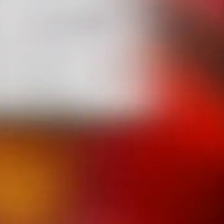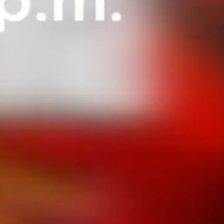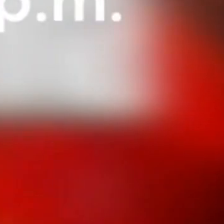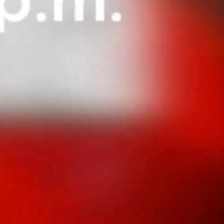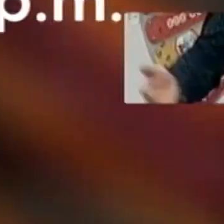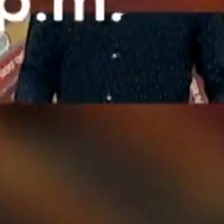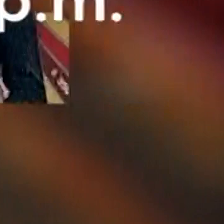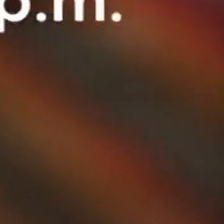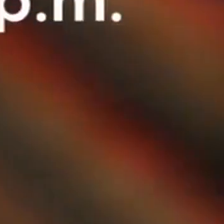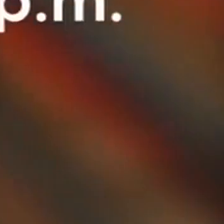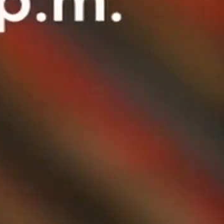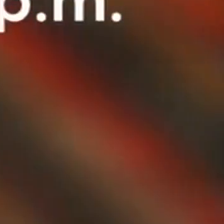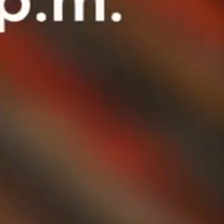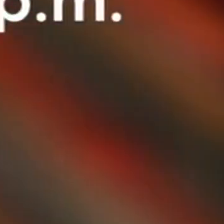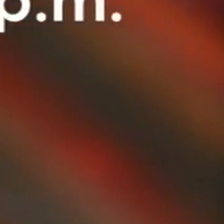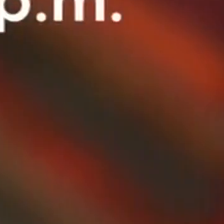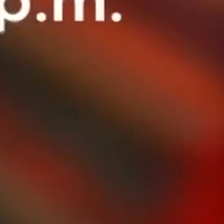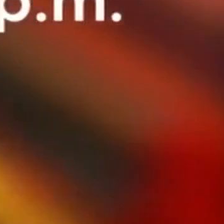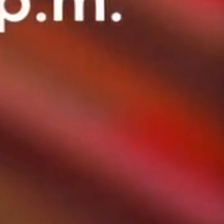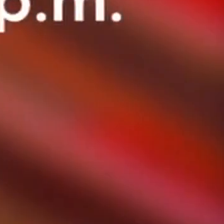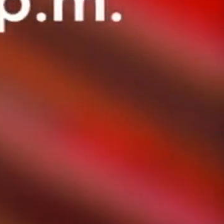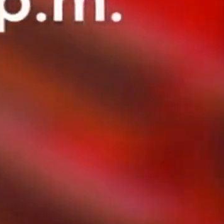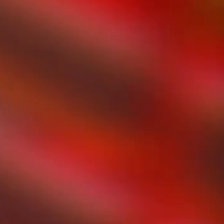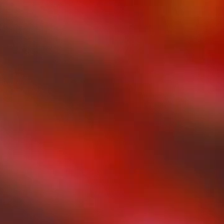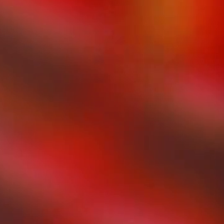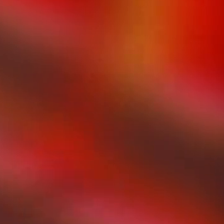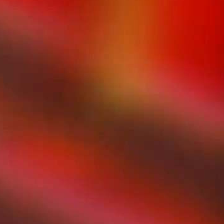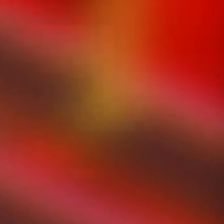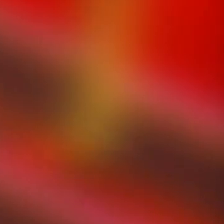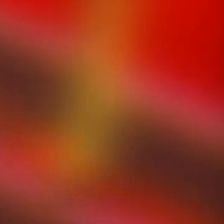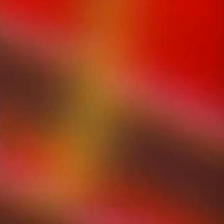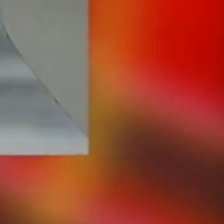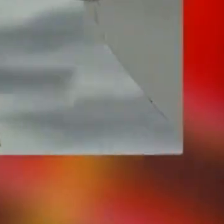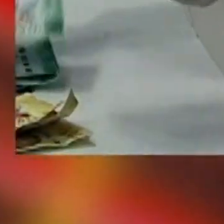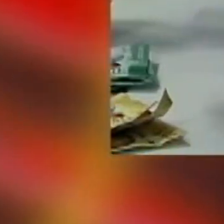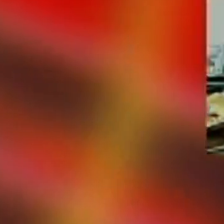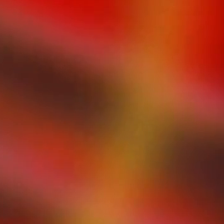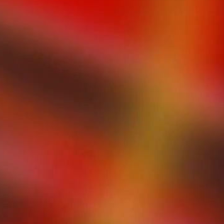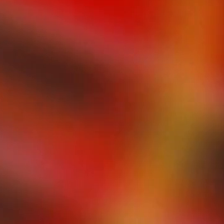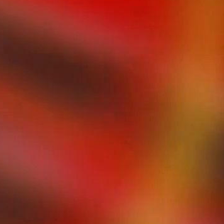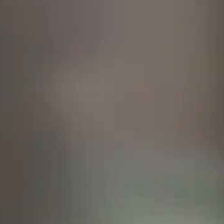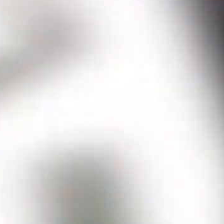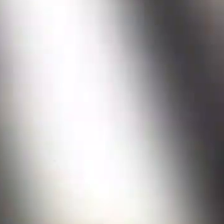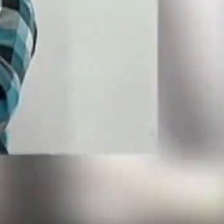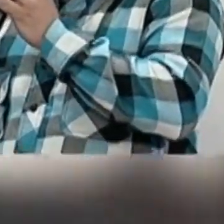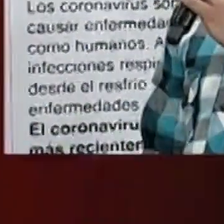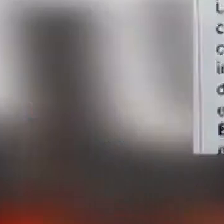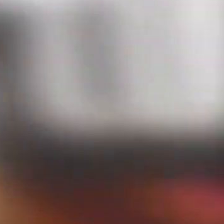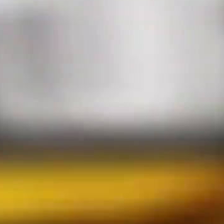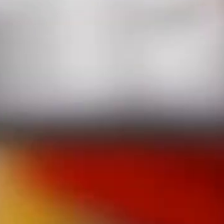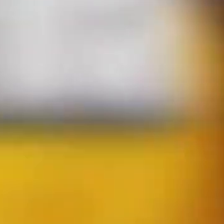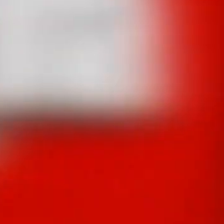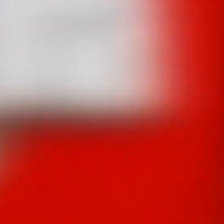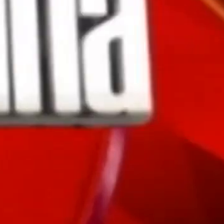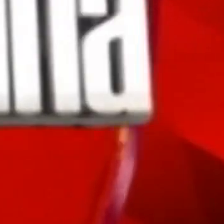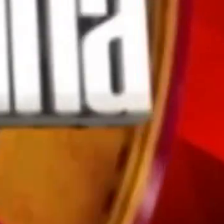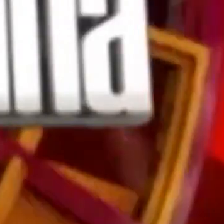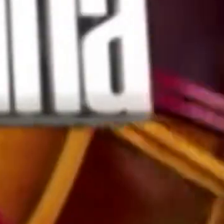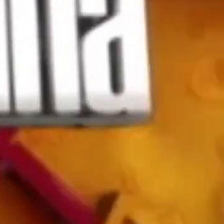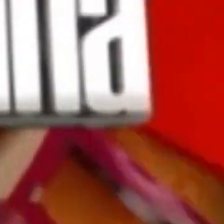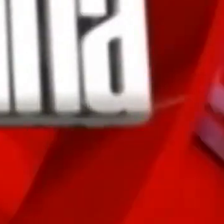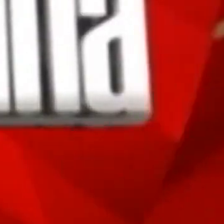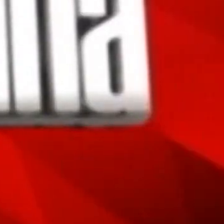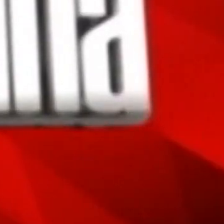Todos los sábados a partir de las 5 de la tarde. Junta de Protección Social. 175